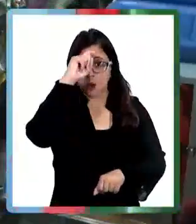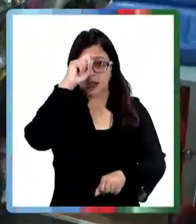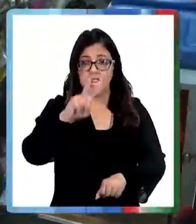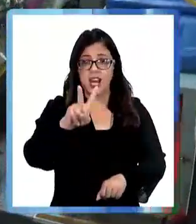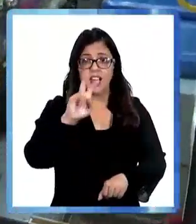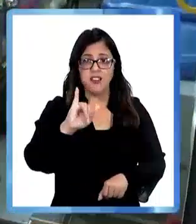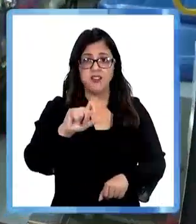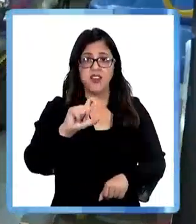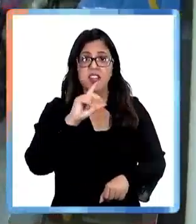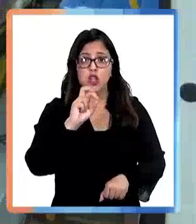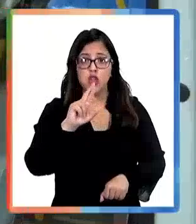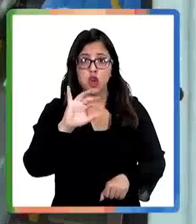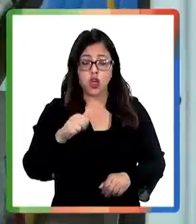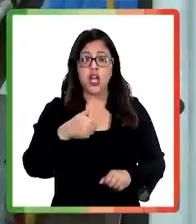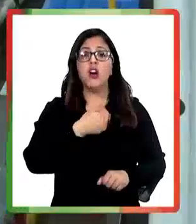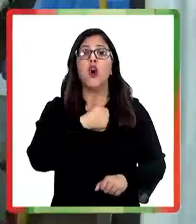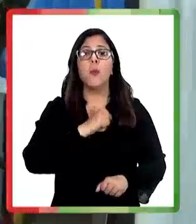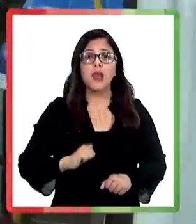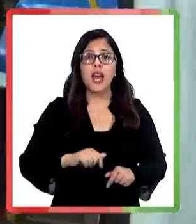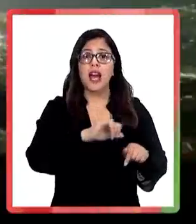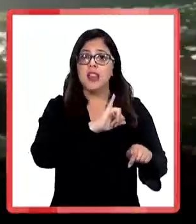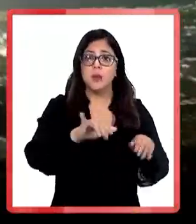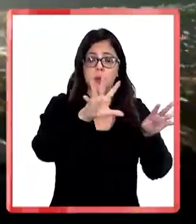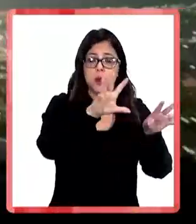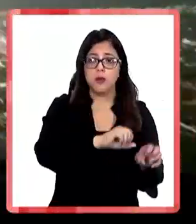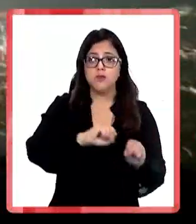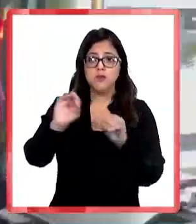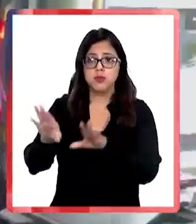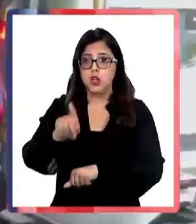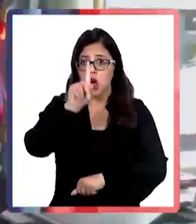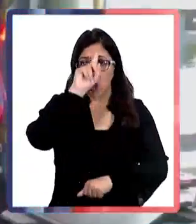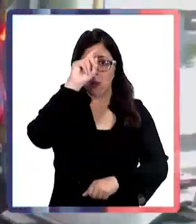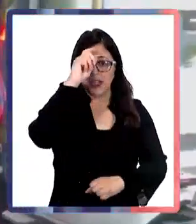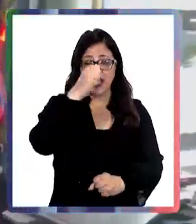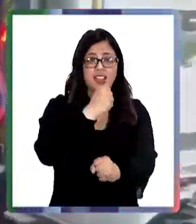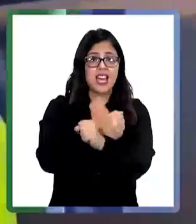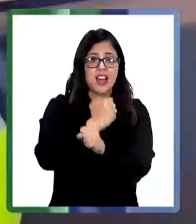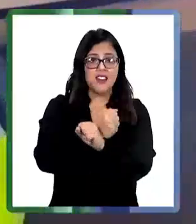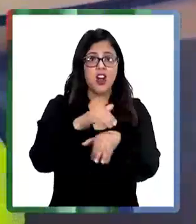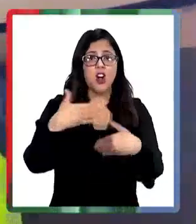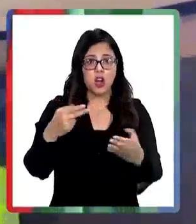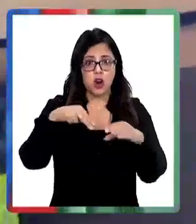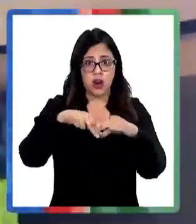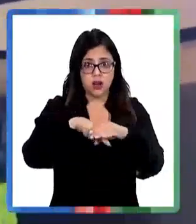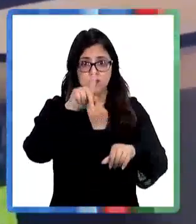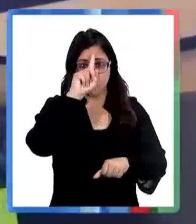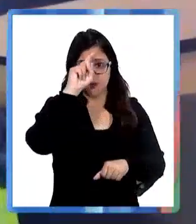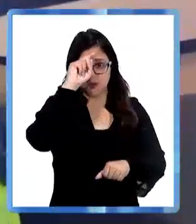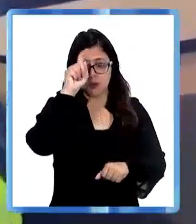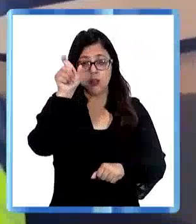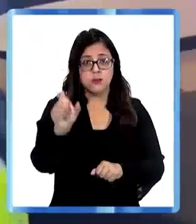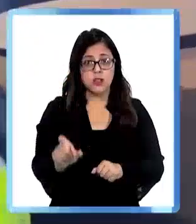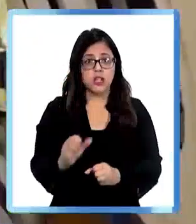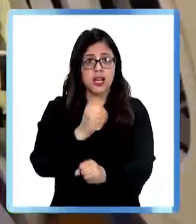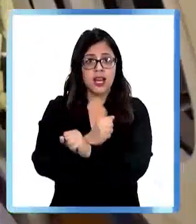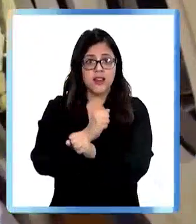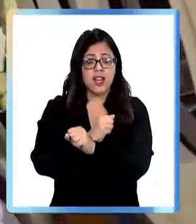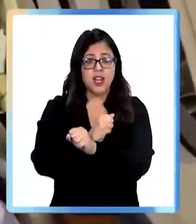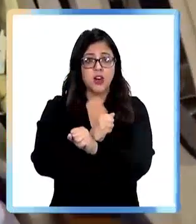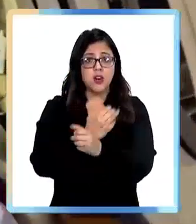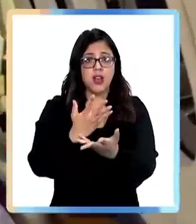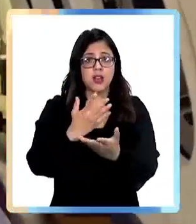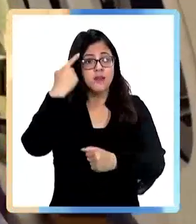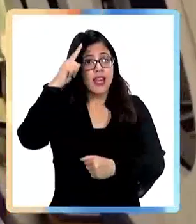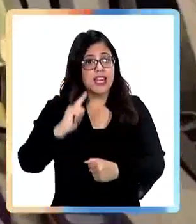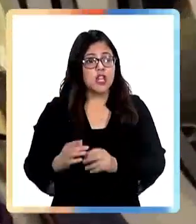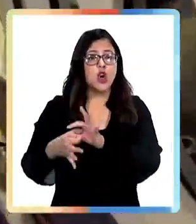donde fue operado, y tras ser estabilizado, fue trasladado al Hospital de Carabineros, donde permanece internado. El policía fue herido en